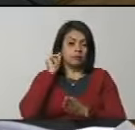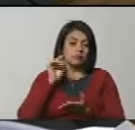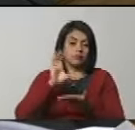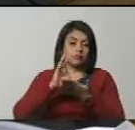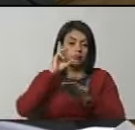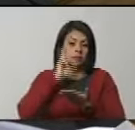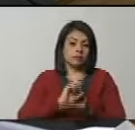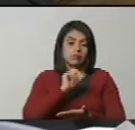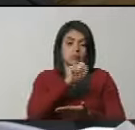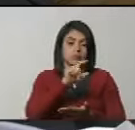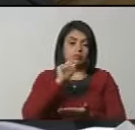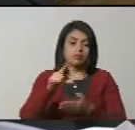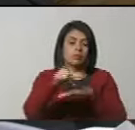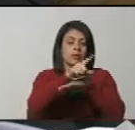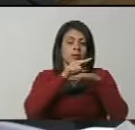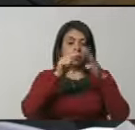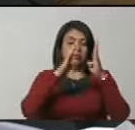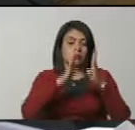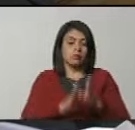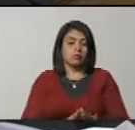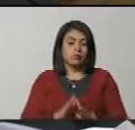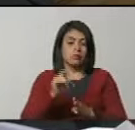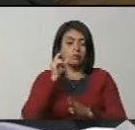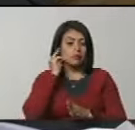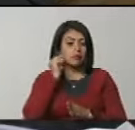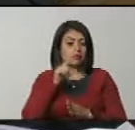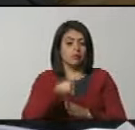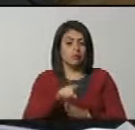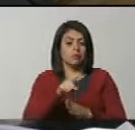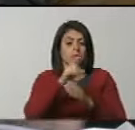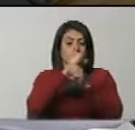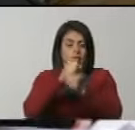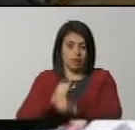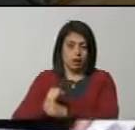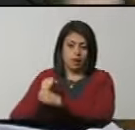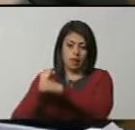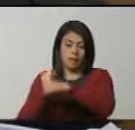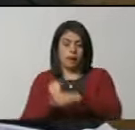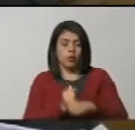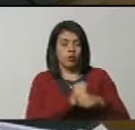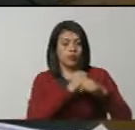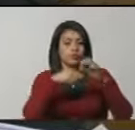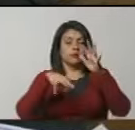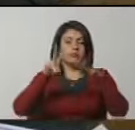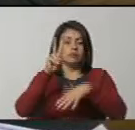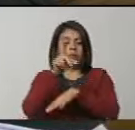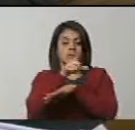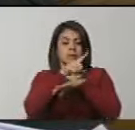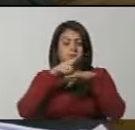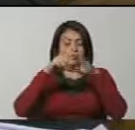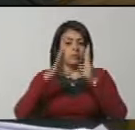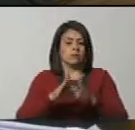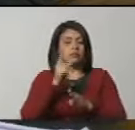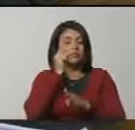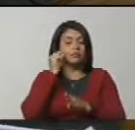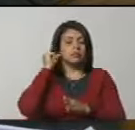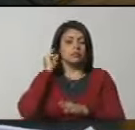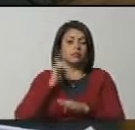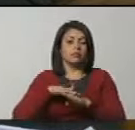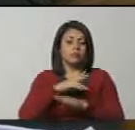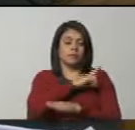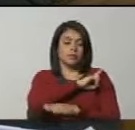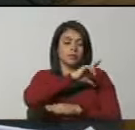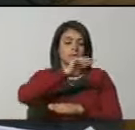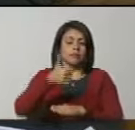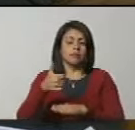Bolívar. Once, la gobernadora o gobernador del estado Delta Amacuro. Doce, la gobernadora o gobernador o